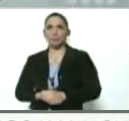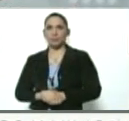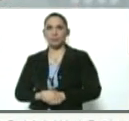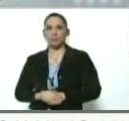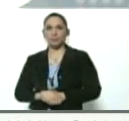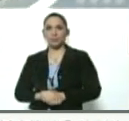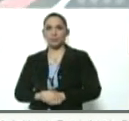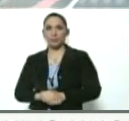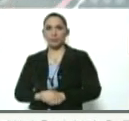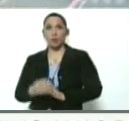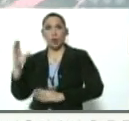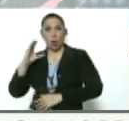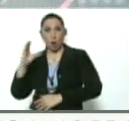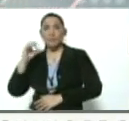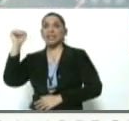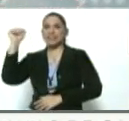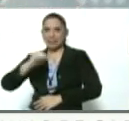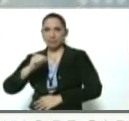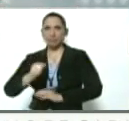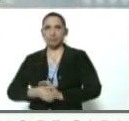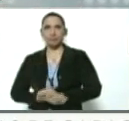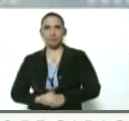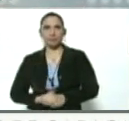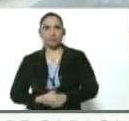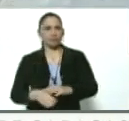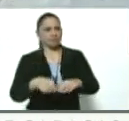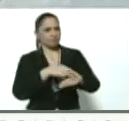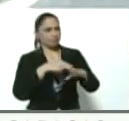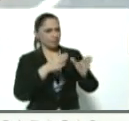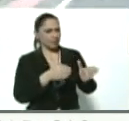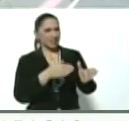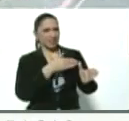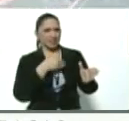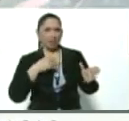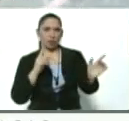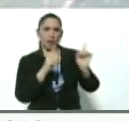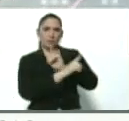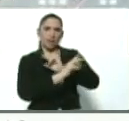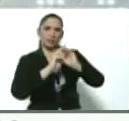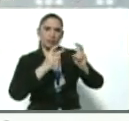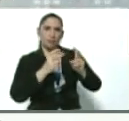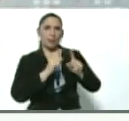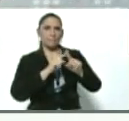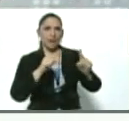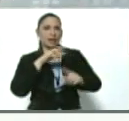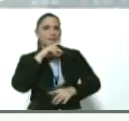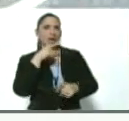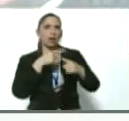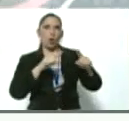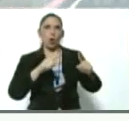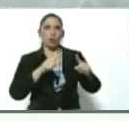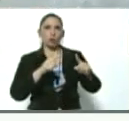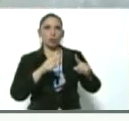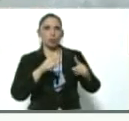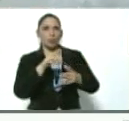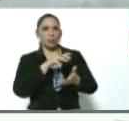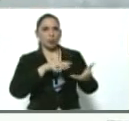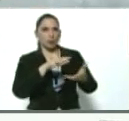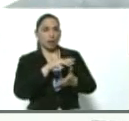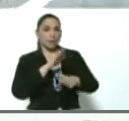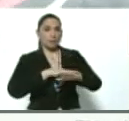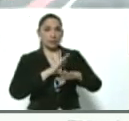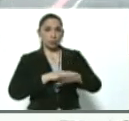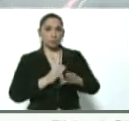península de la Guajira colombiana? Sí. Ministro, le quiero cambiar el tema para hablar de otra situación que se presentó